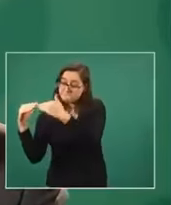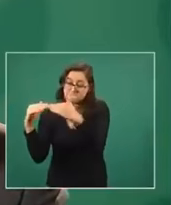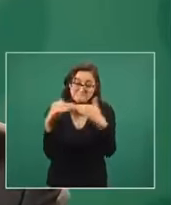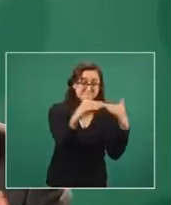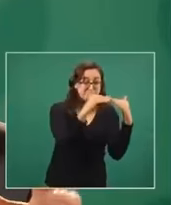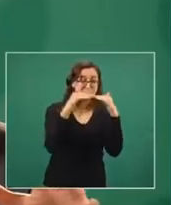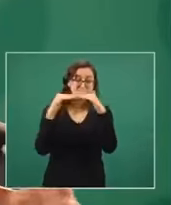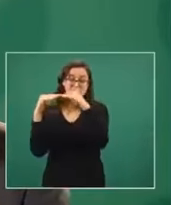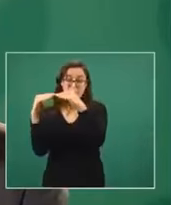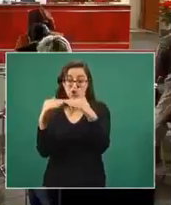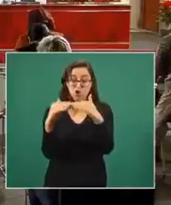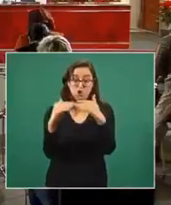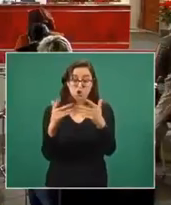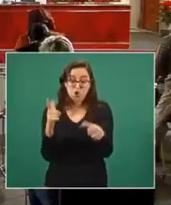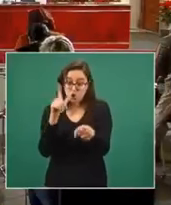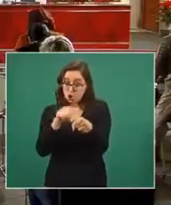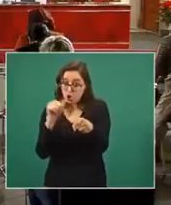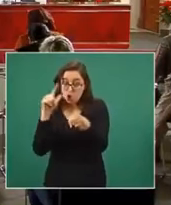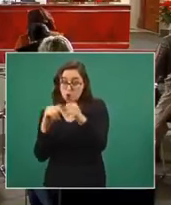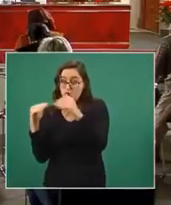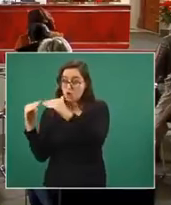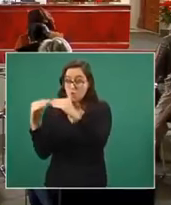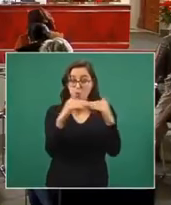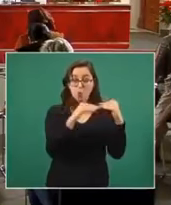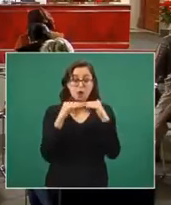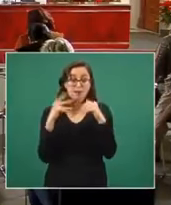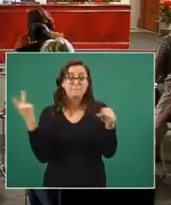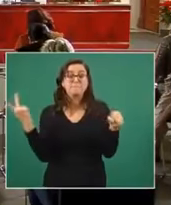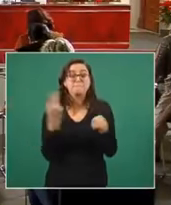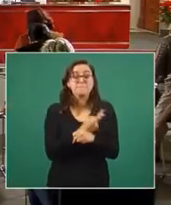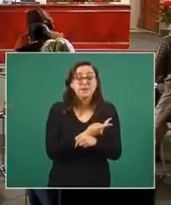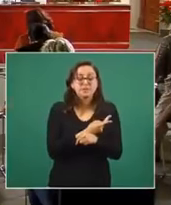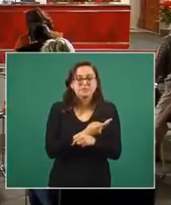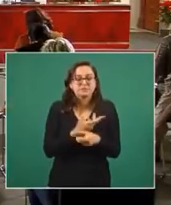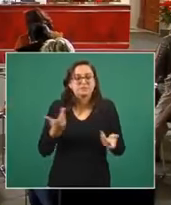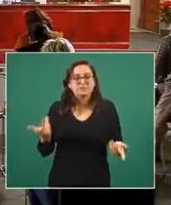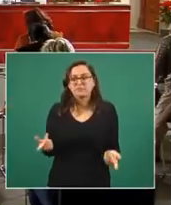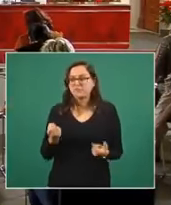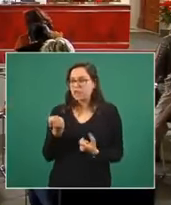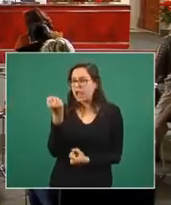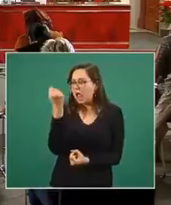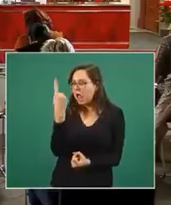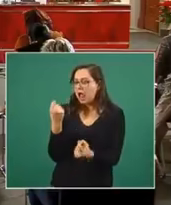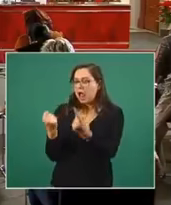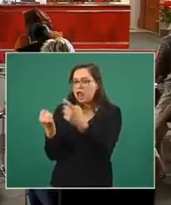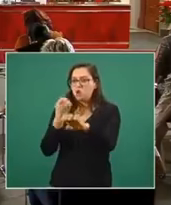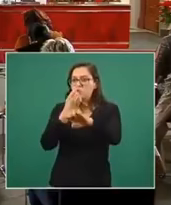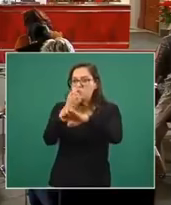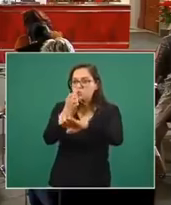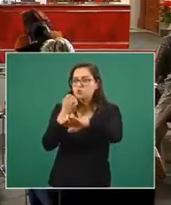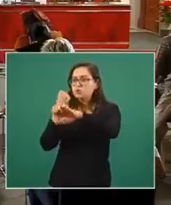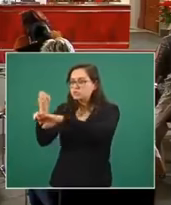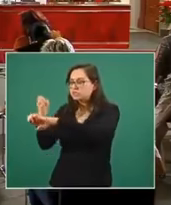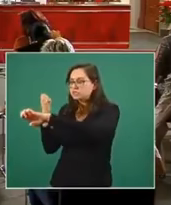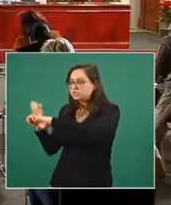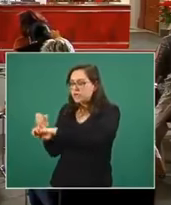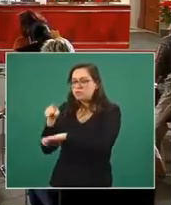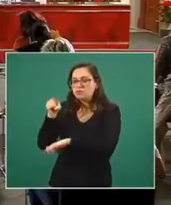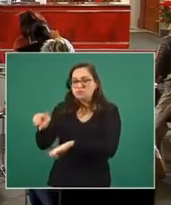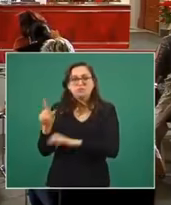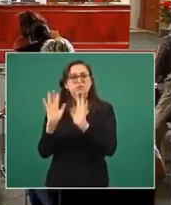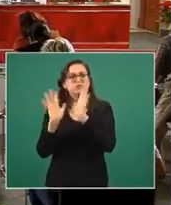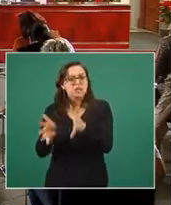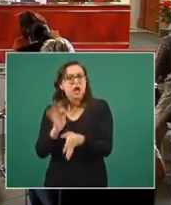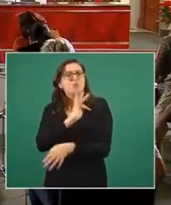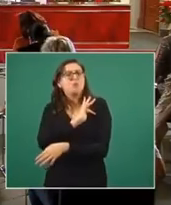de confinamiento, tendríamos regiones del país que tienen la oportunidad de empezar a liberar actividades